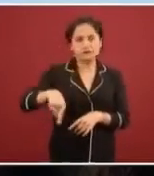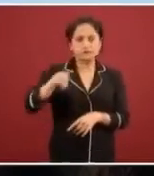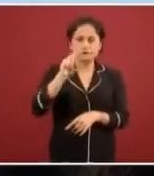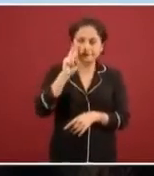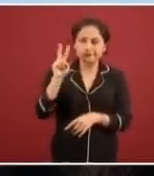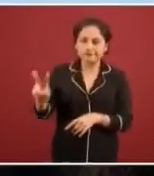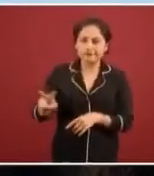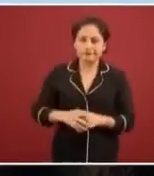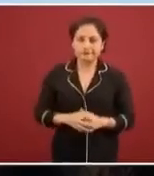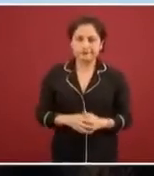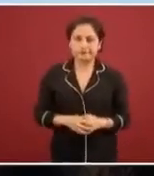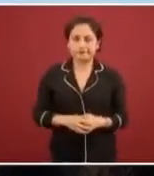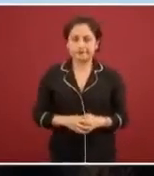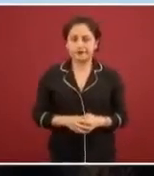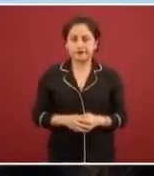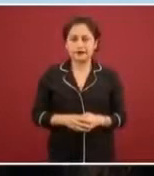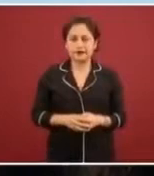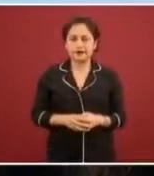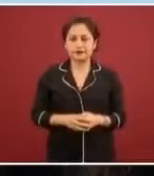tabla.